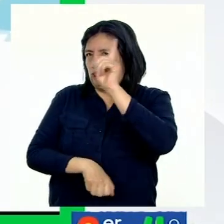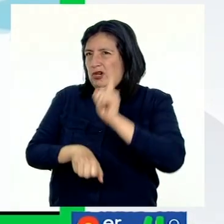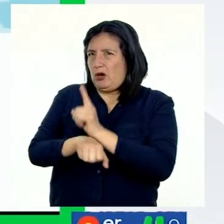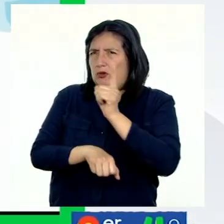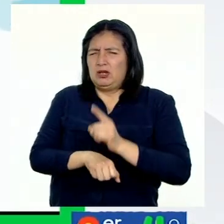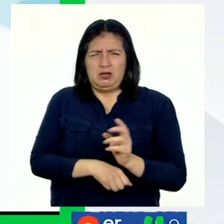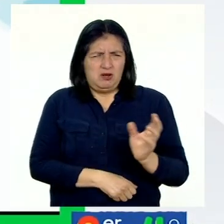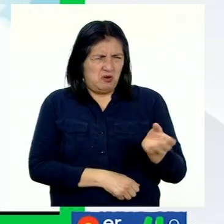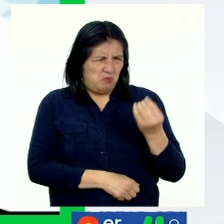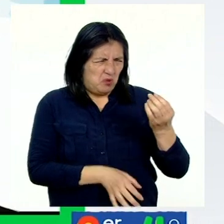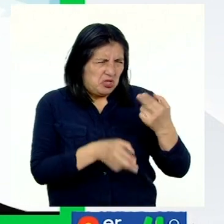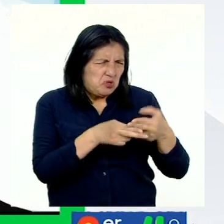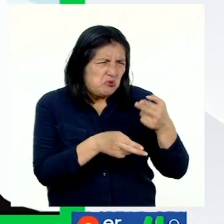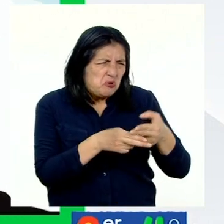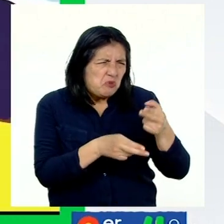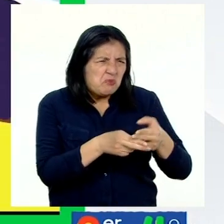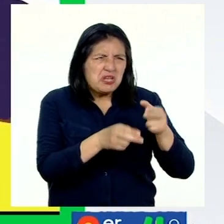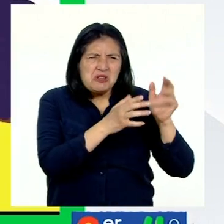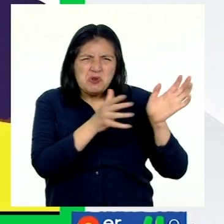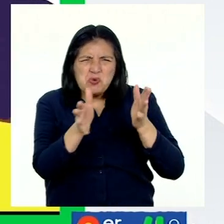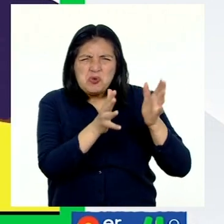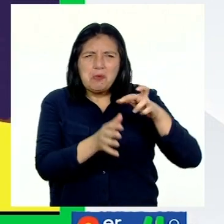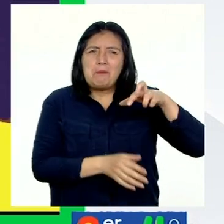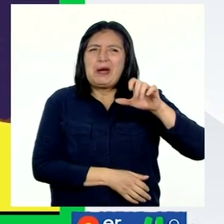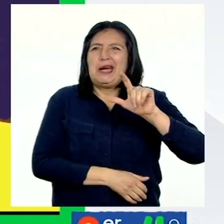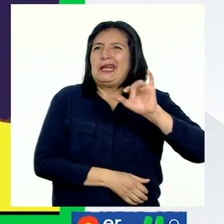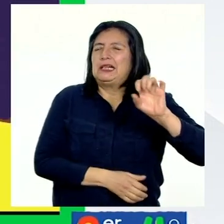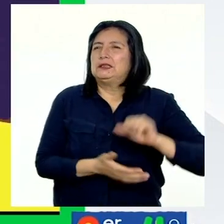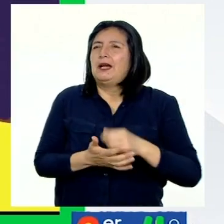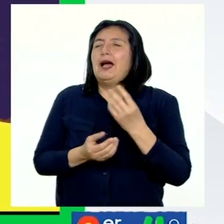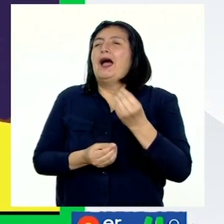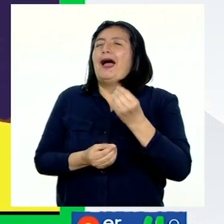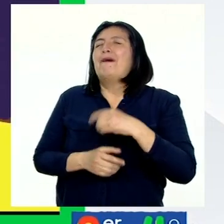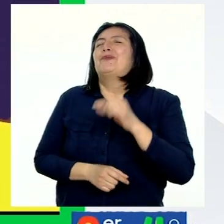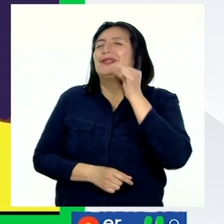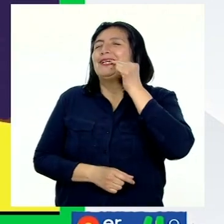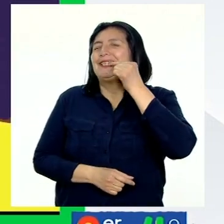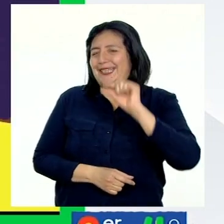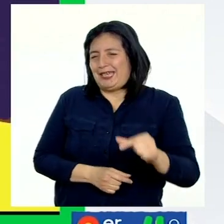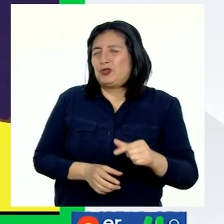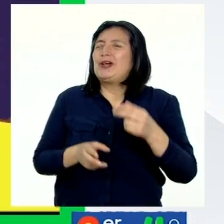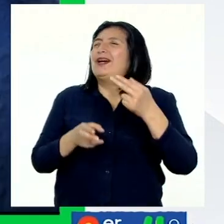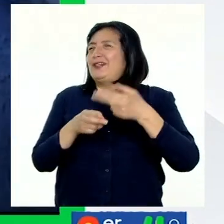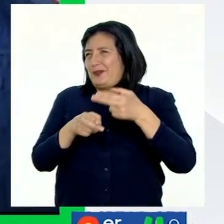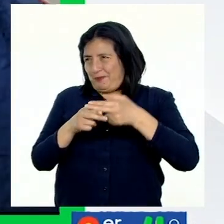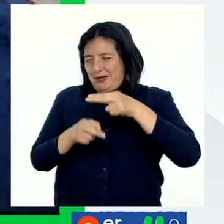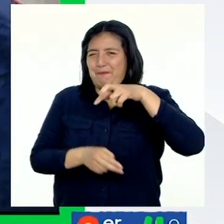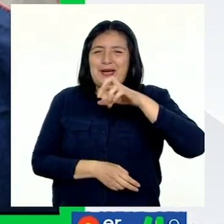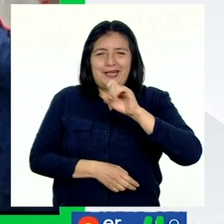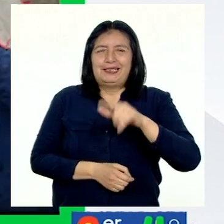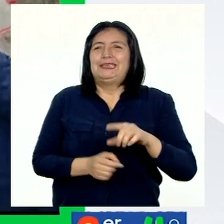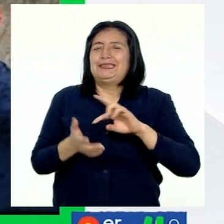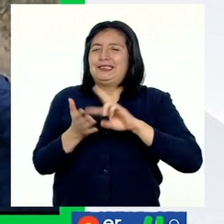¿Por qué se les llama vientos paracas? Porque paraca, en quechua, significa viento. El origen de estos vientos